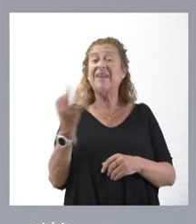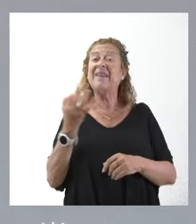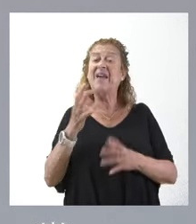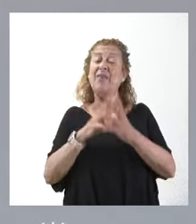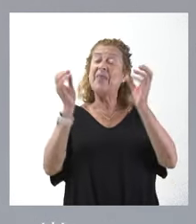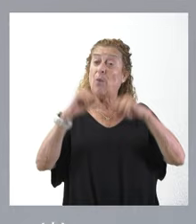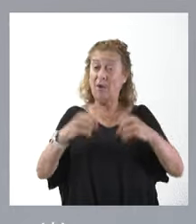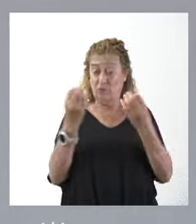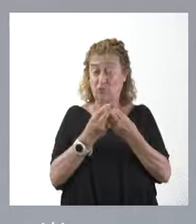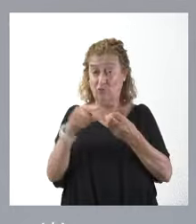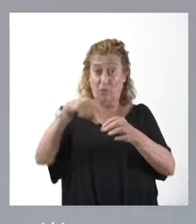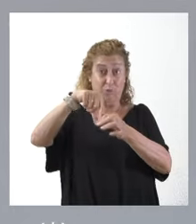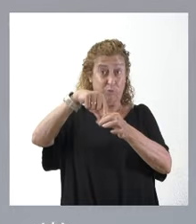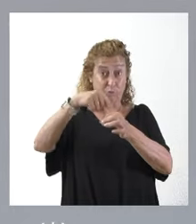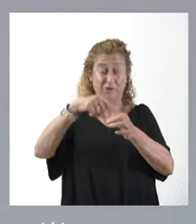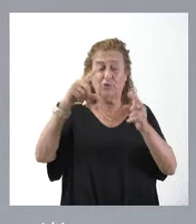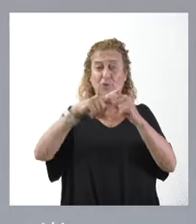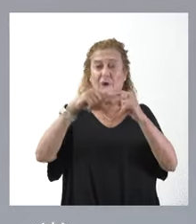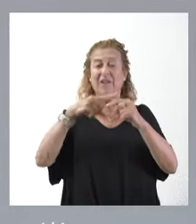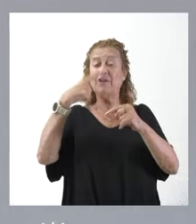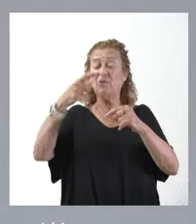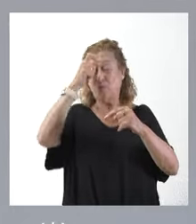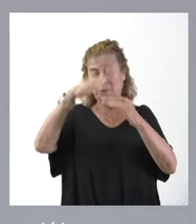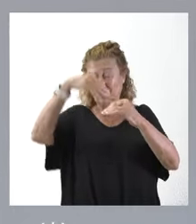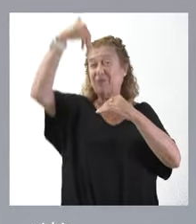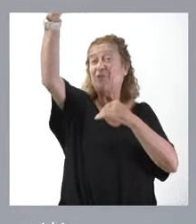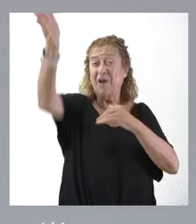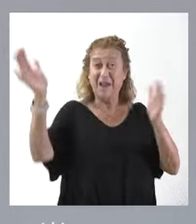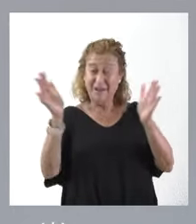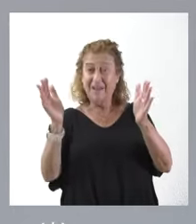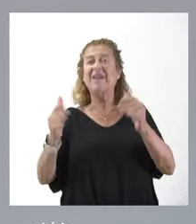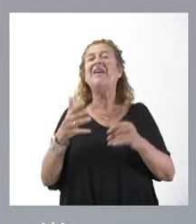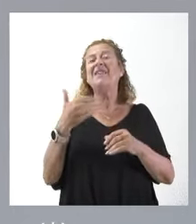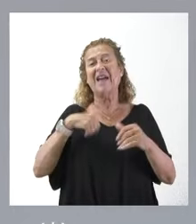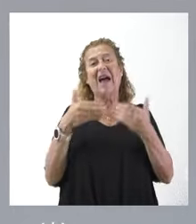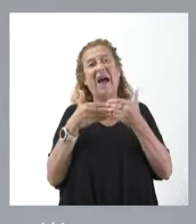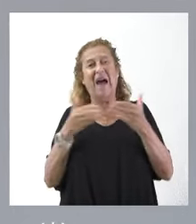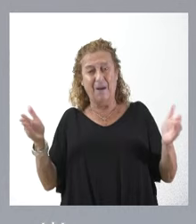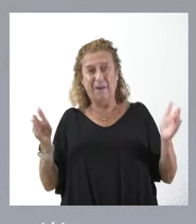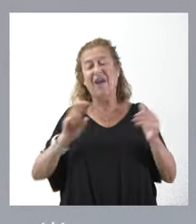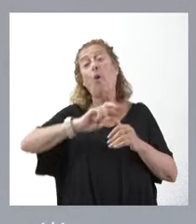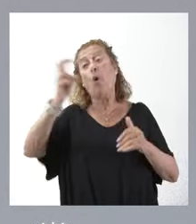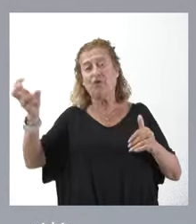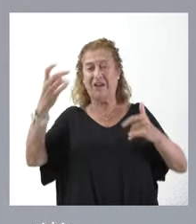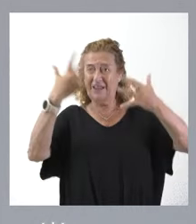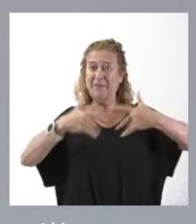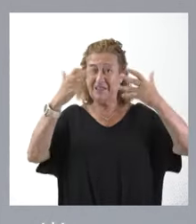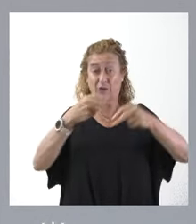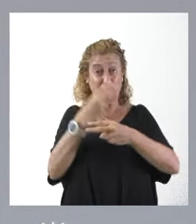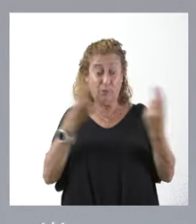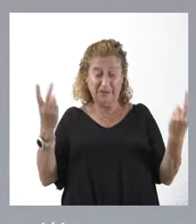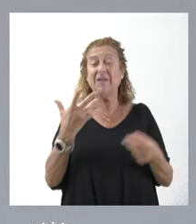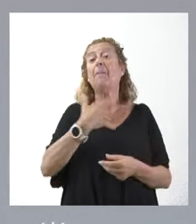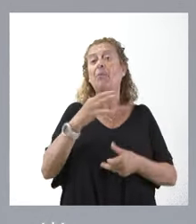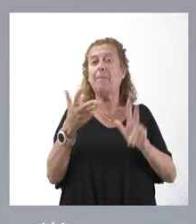de acuerdo con esos puestos de ultraperiferia que les he comentado que existen, se abren a otras administraciones públicas, permitiendo